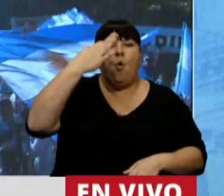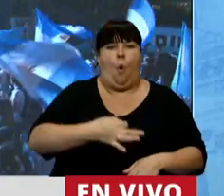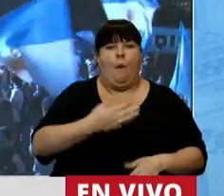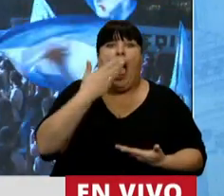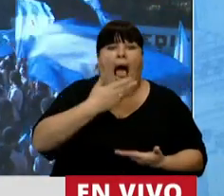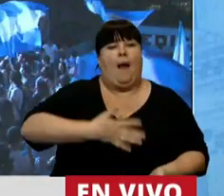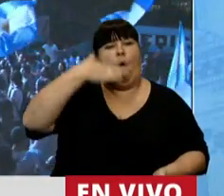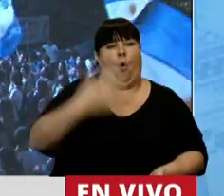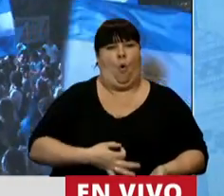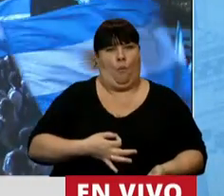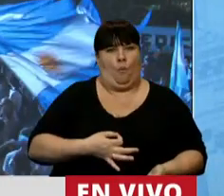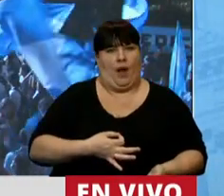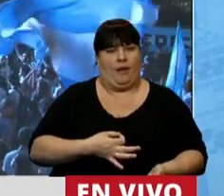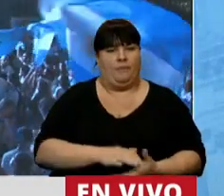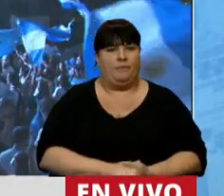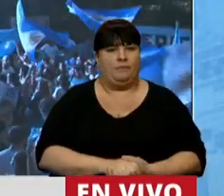la palabra.